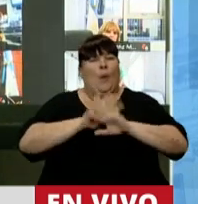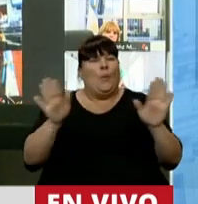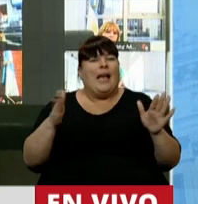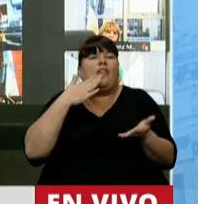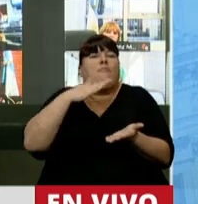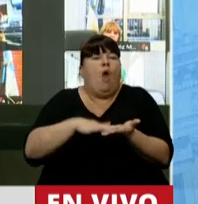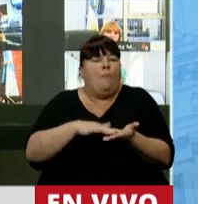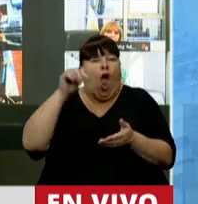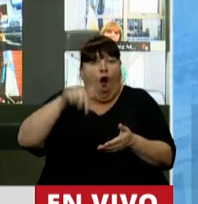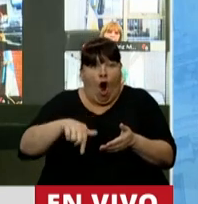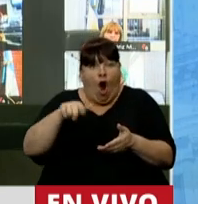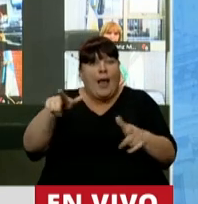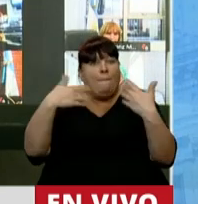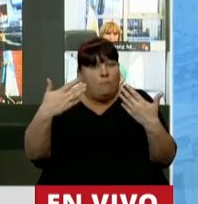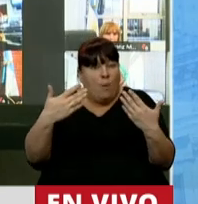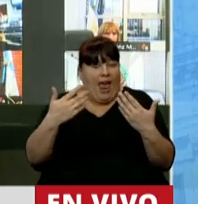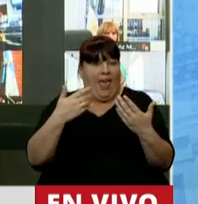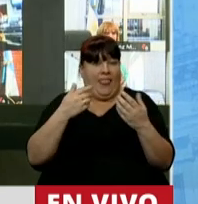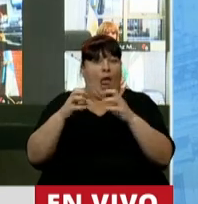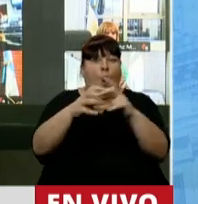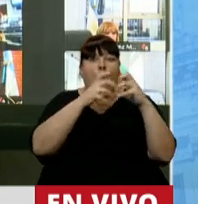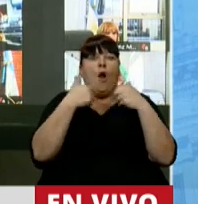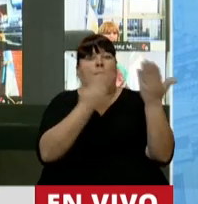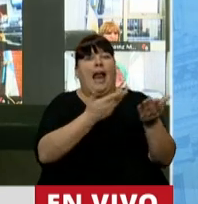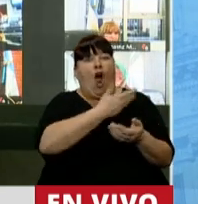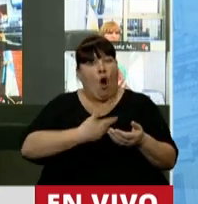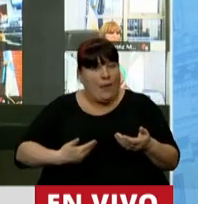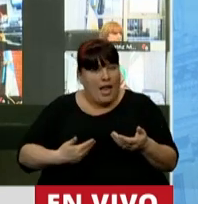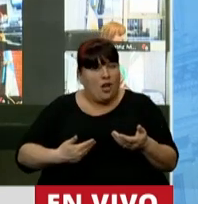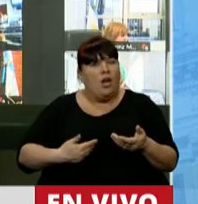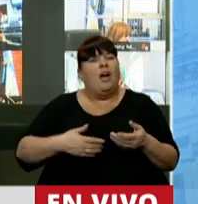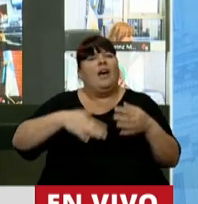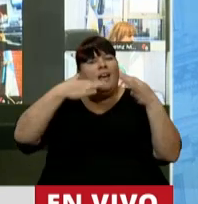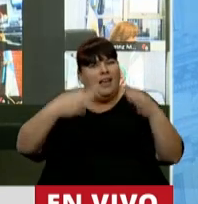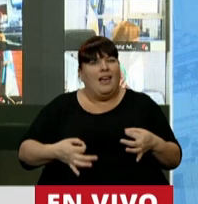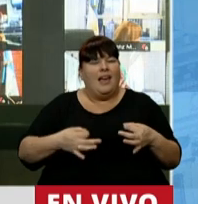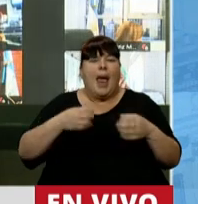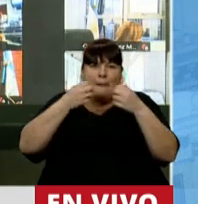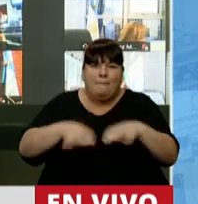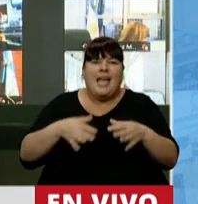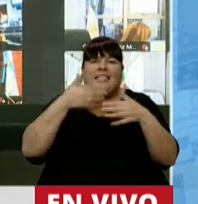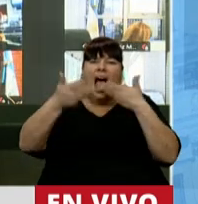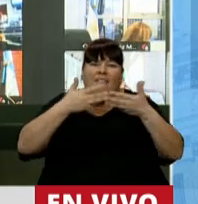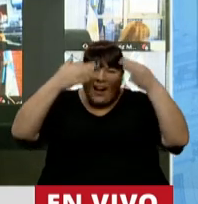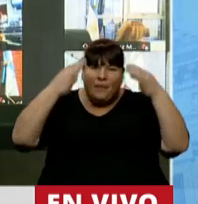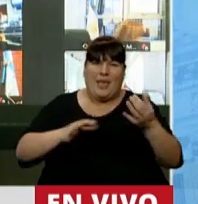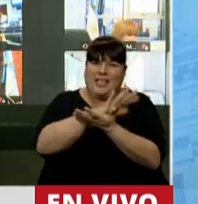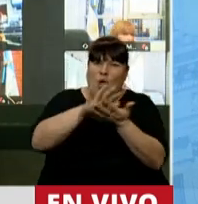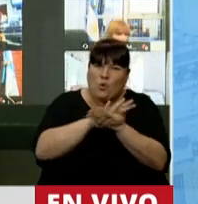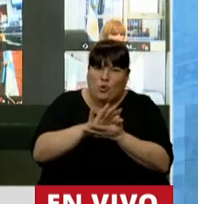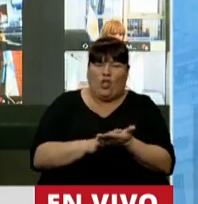de ser una promesa y quienes hoy tienen la llave para dar el cuoron al oficialismo, la condicionen para empezar a hablar en serio